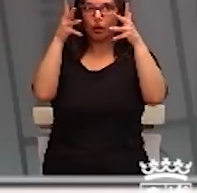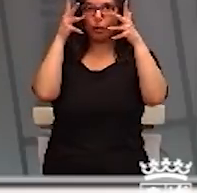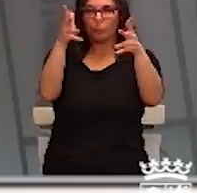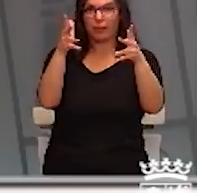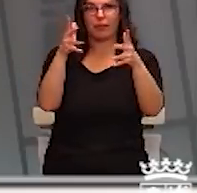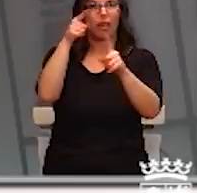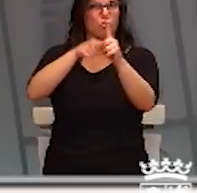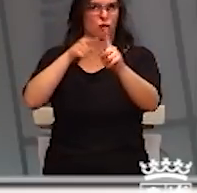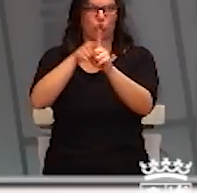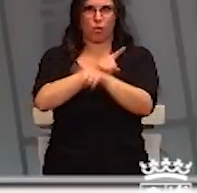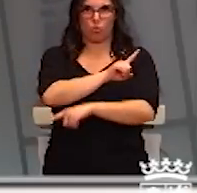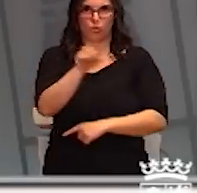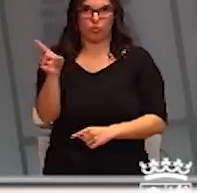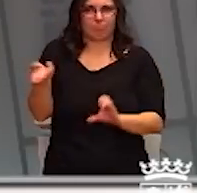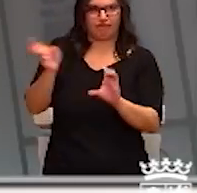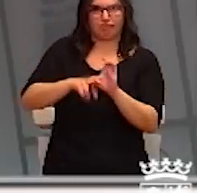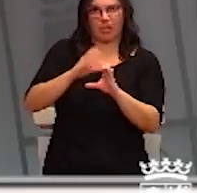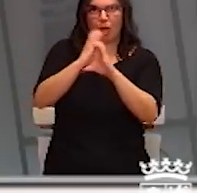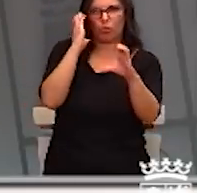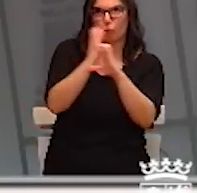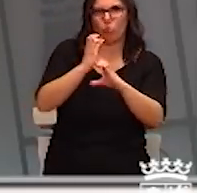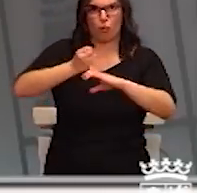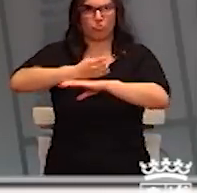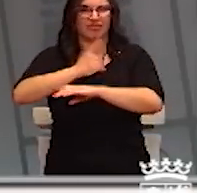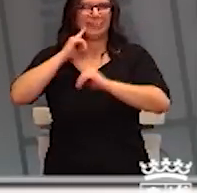encarecidamente, no usar el transporte público.